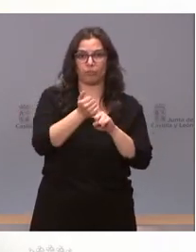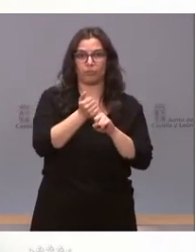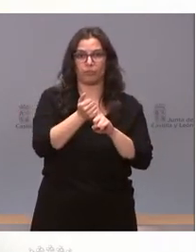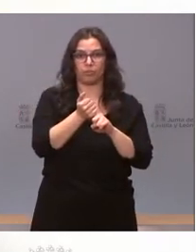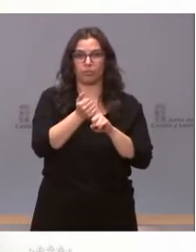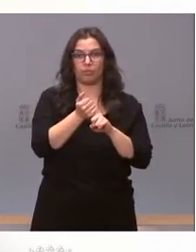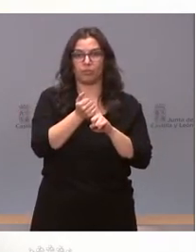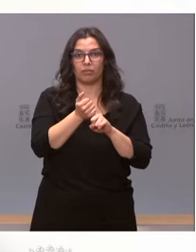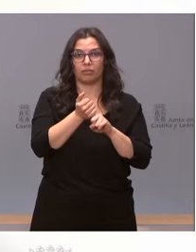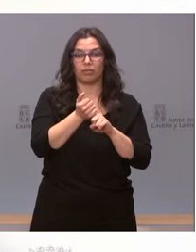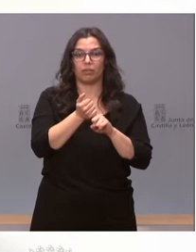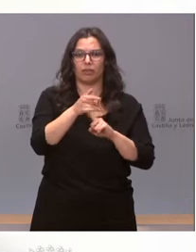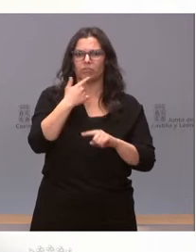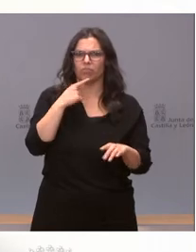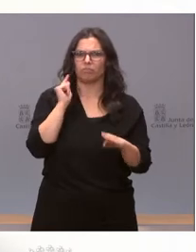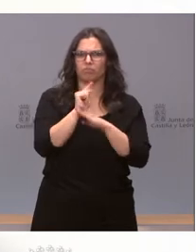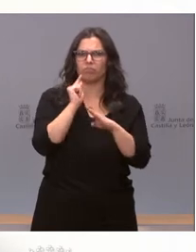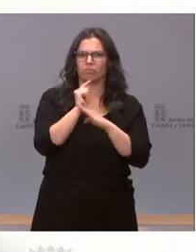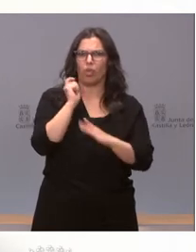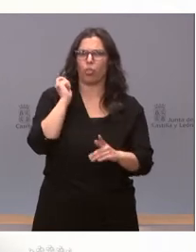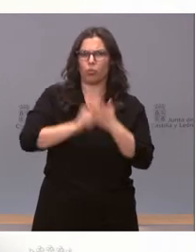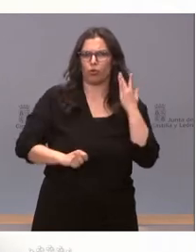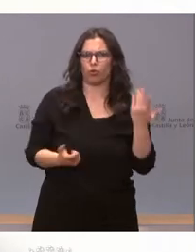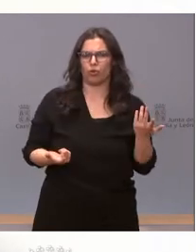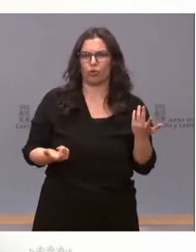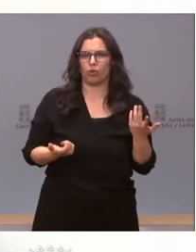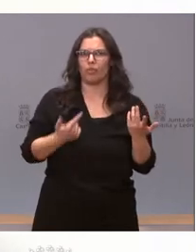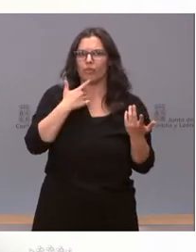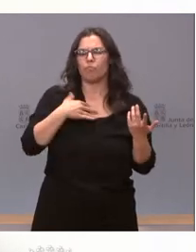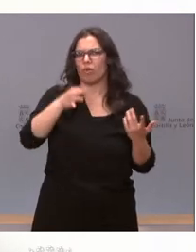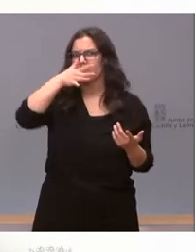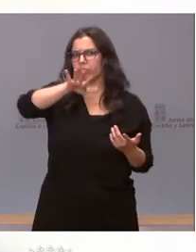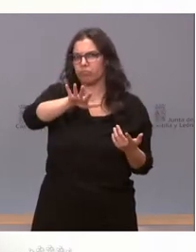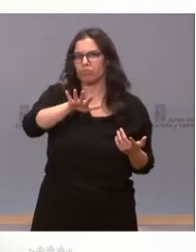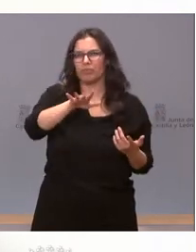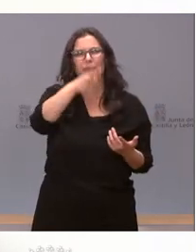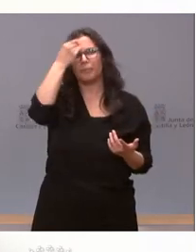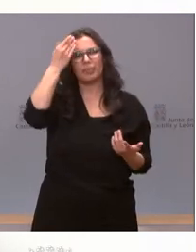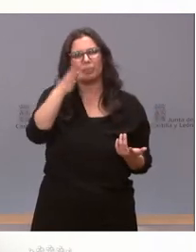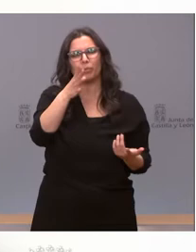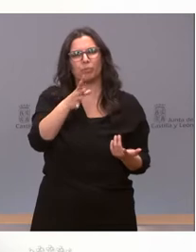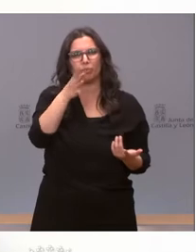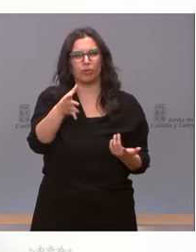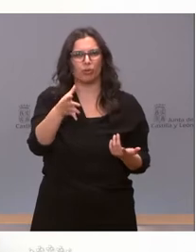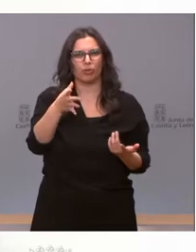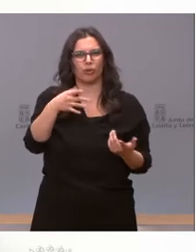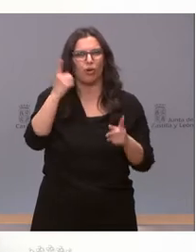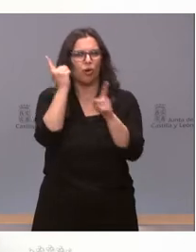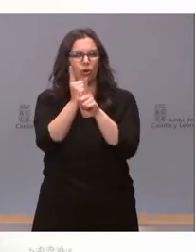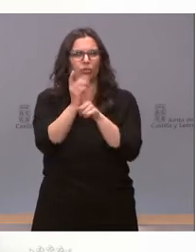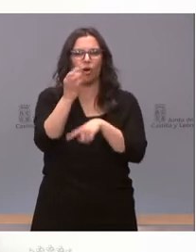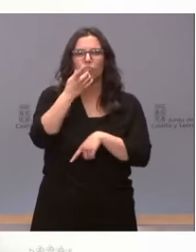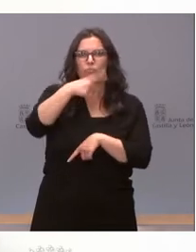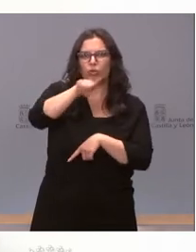de enfermería e incluso no descartan la vía judicial a que achacan esta respuesta y, sobre todo, si tienen dudas ustedes